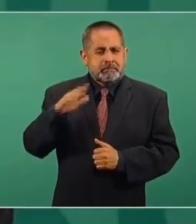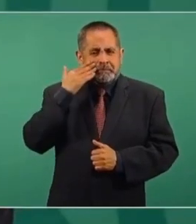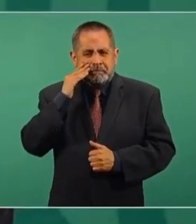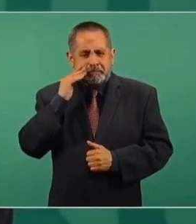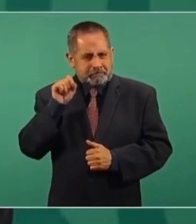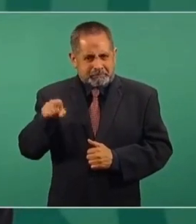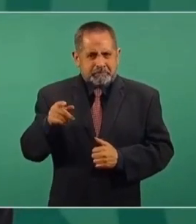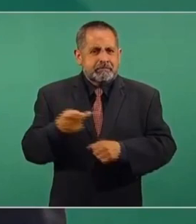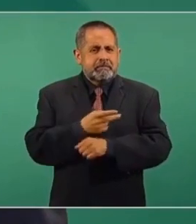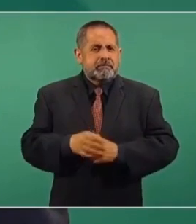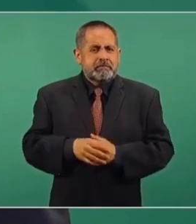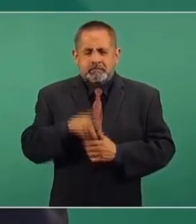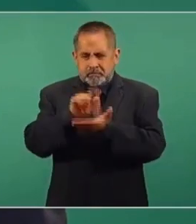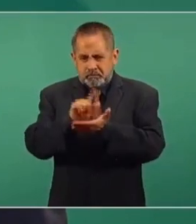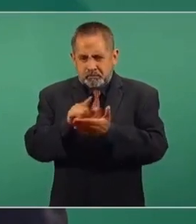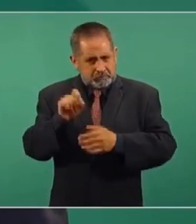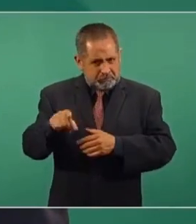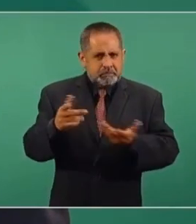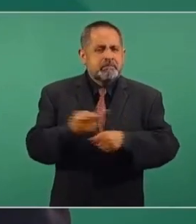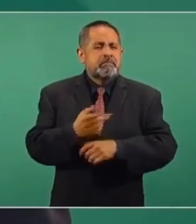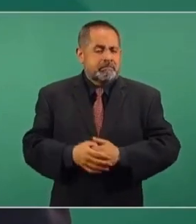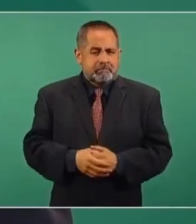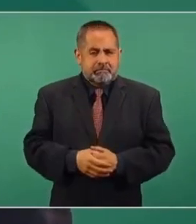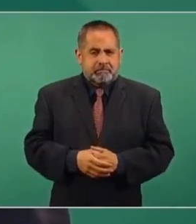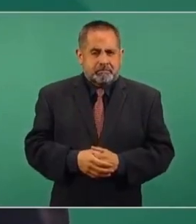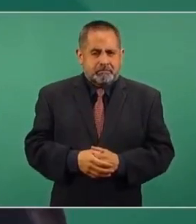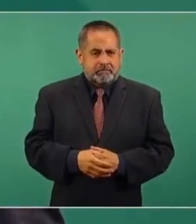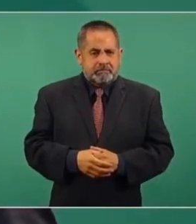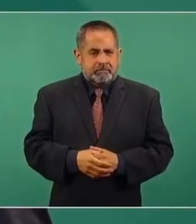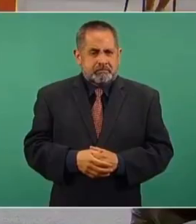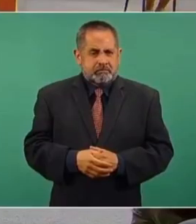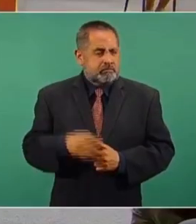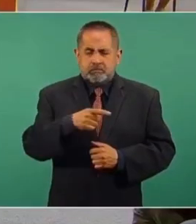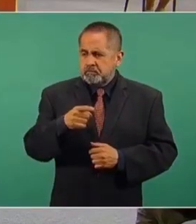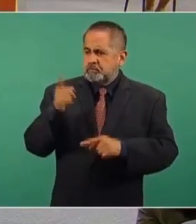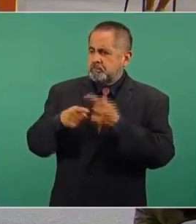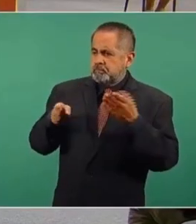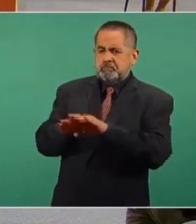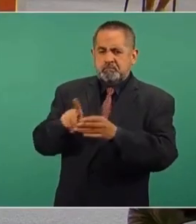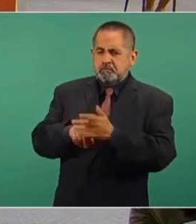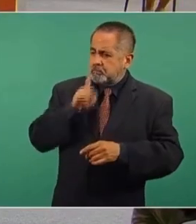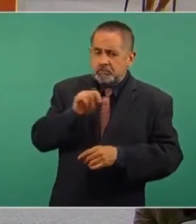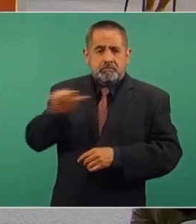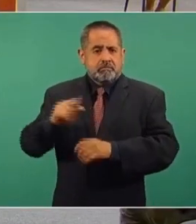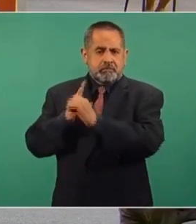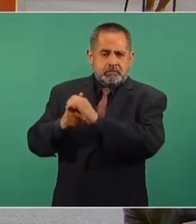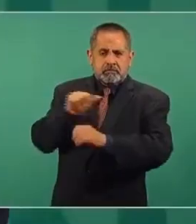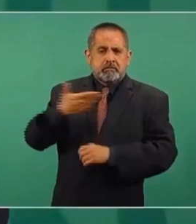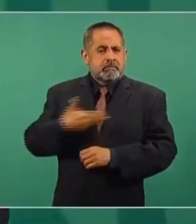Facebook, de Twitter, que censuran al presidente de Estados Unidos.